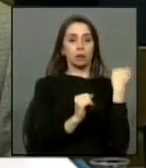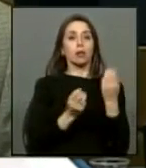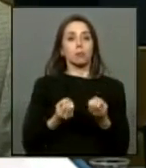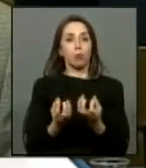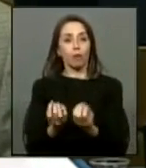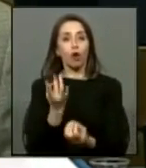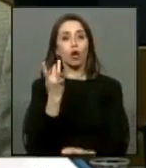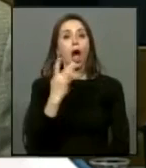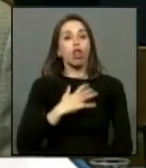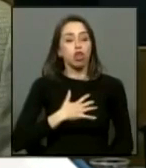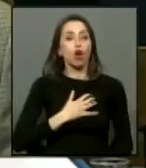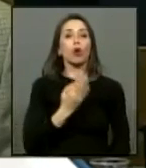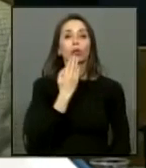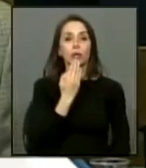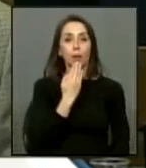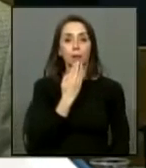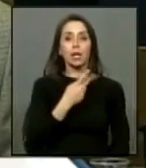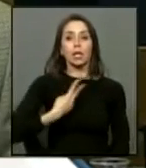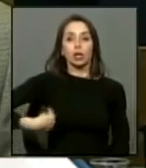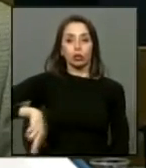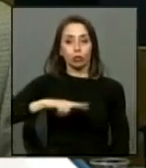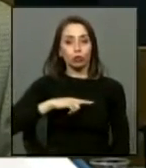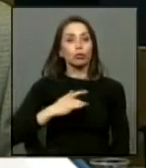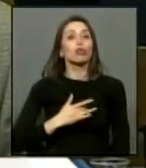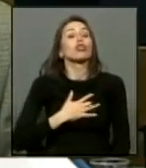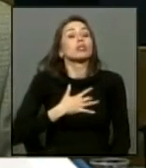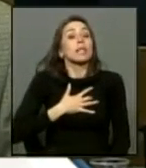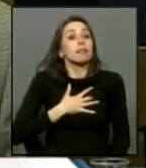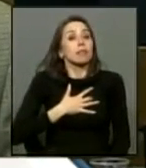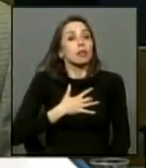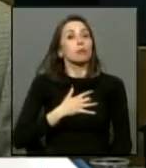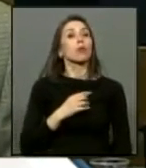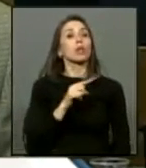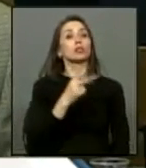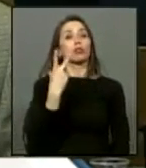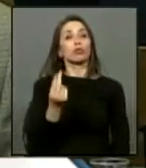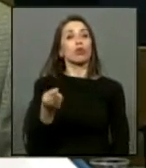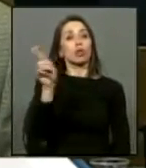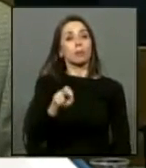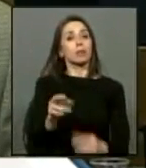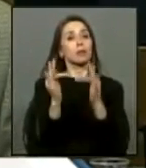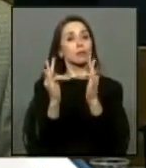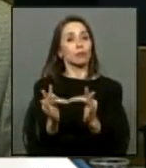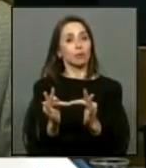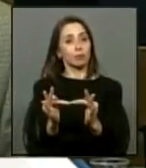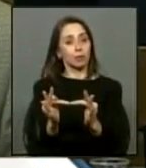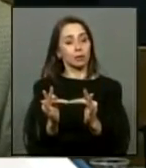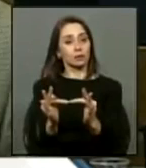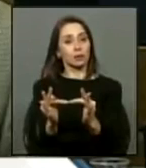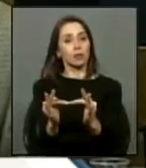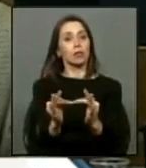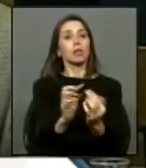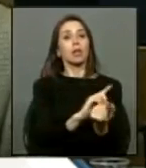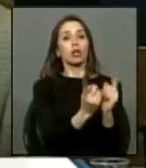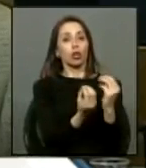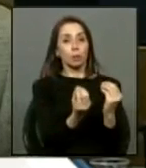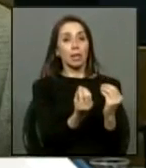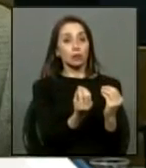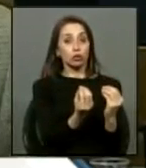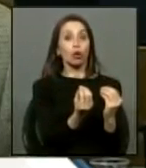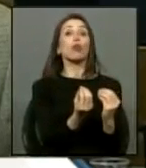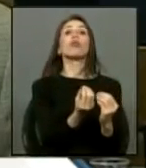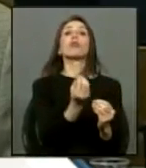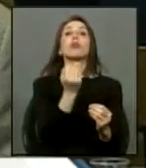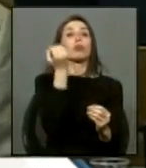causan dolor también que nosotros sentimos y ellos no deben repetirse nunca sus consecuencias deben repararse y son